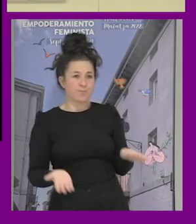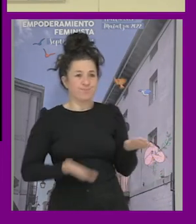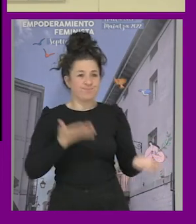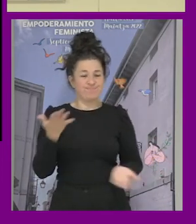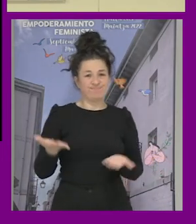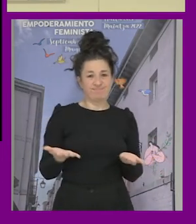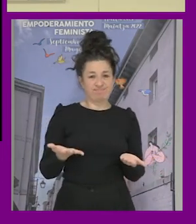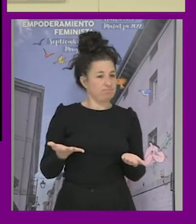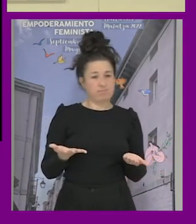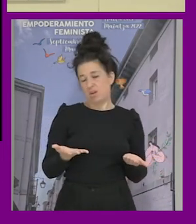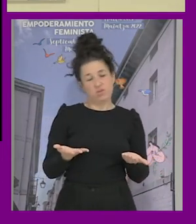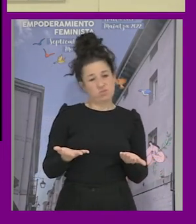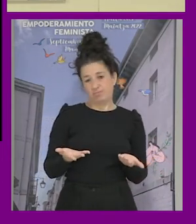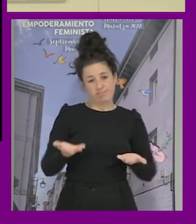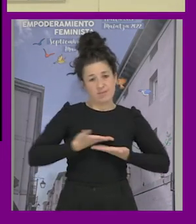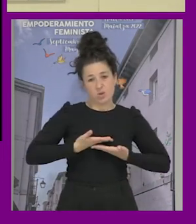que no nos ofrece